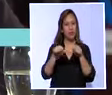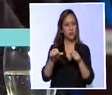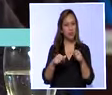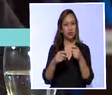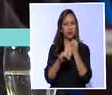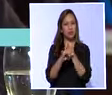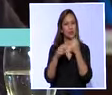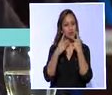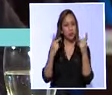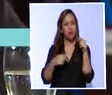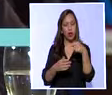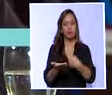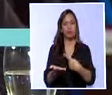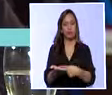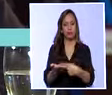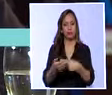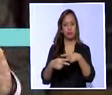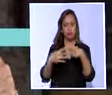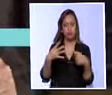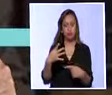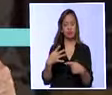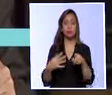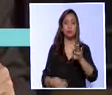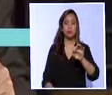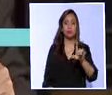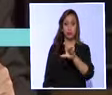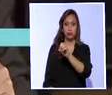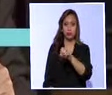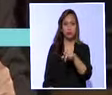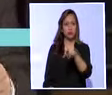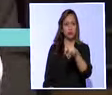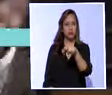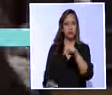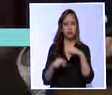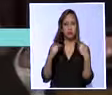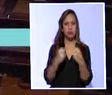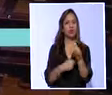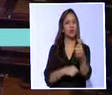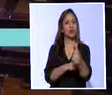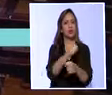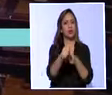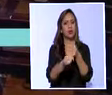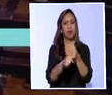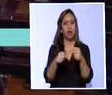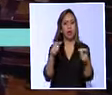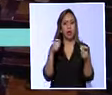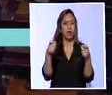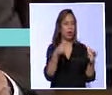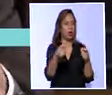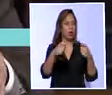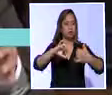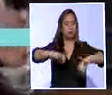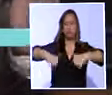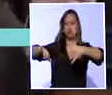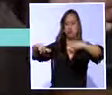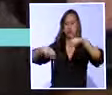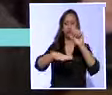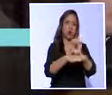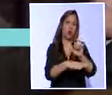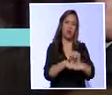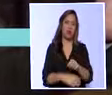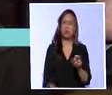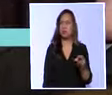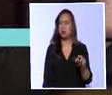fue aspecto de debate. El asambleísta Tello dijo que el mismo partido político durante 10 años ha manejado el país. En que